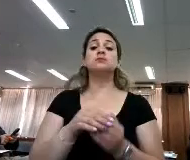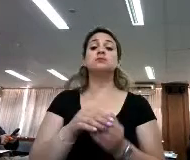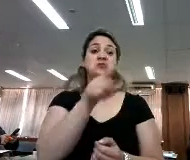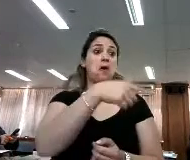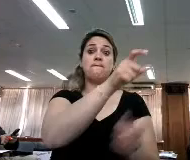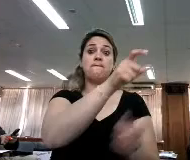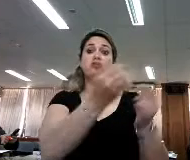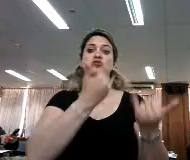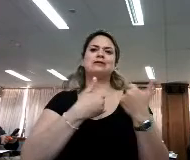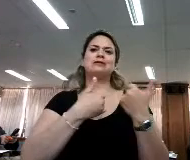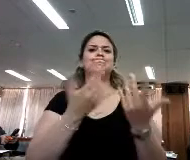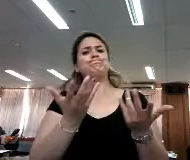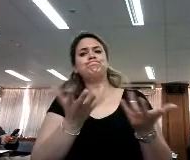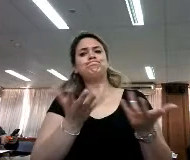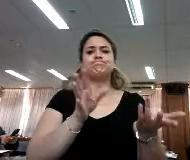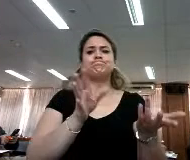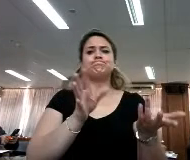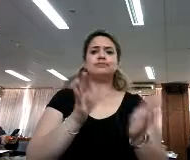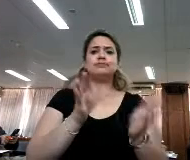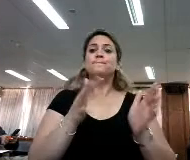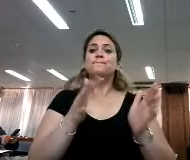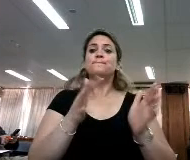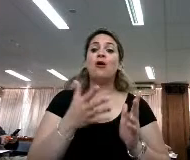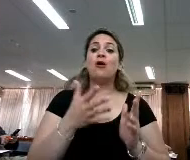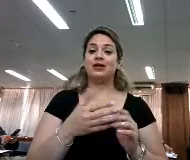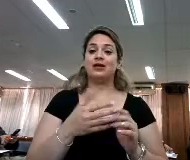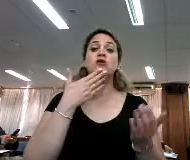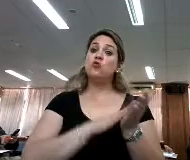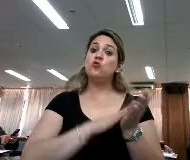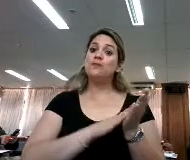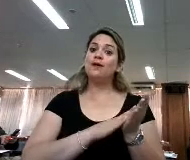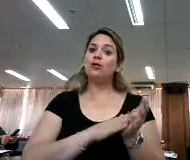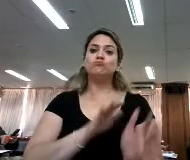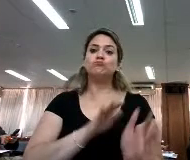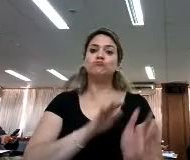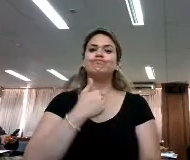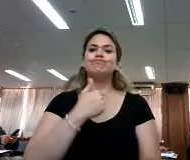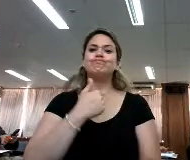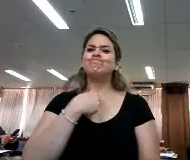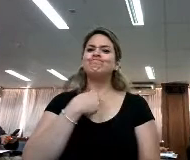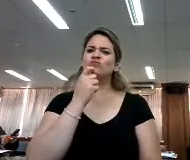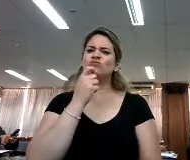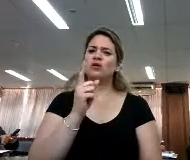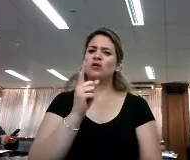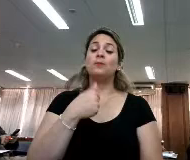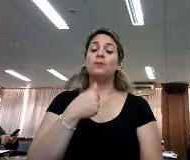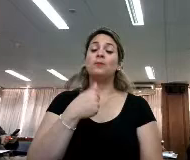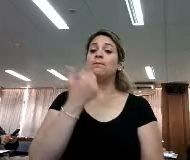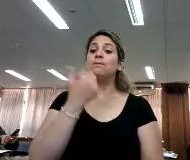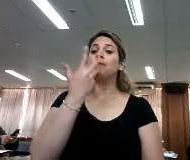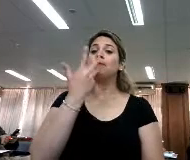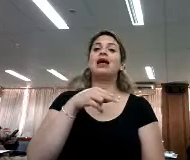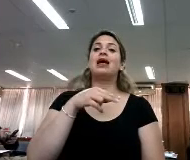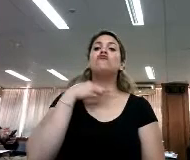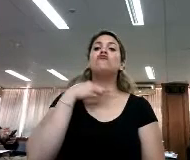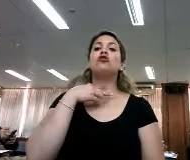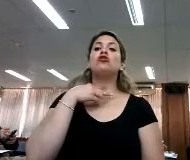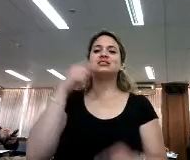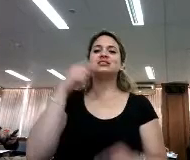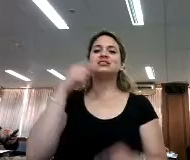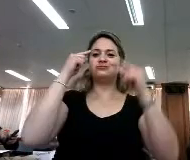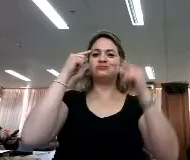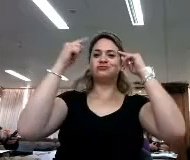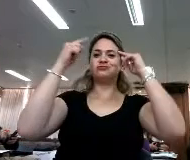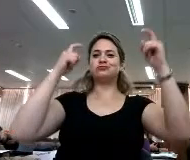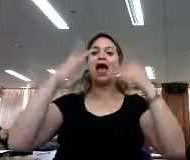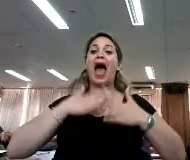y más o menos, me dicen, lo he probado pero no me gusta porque a mí me gusta imaginarme las voces a mí, entonces no quería